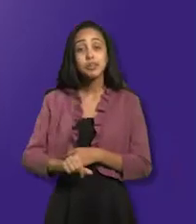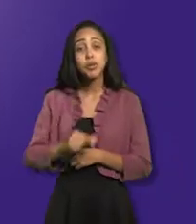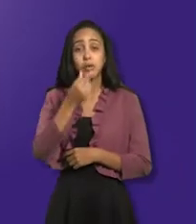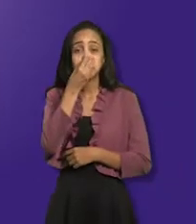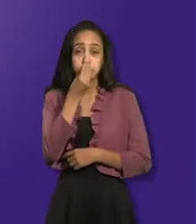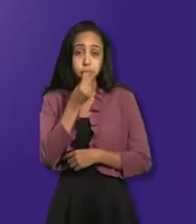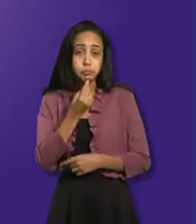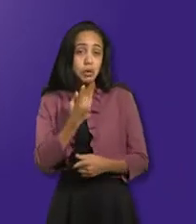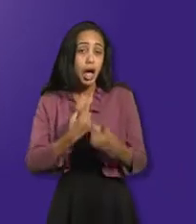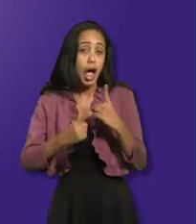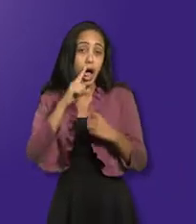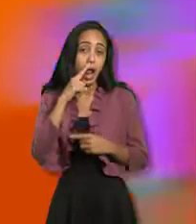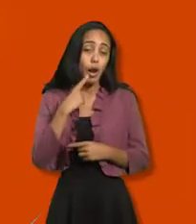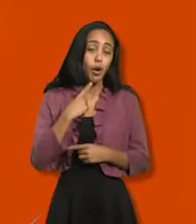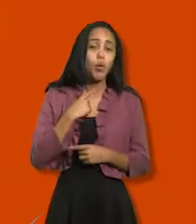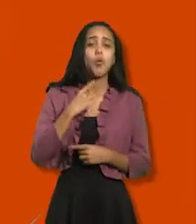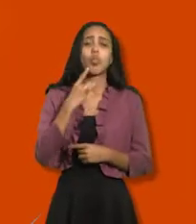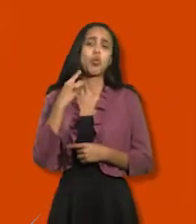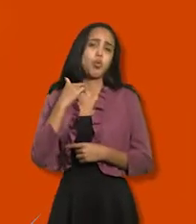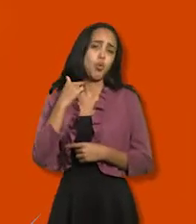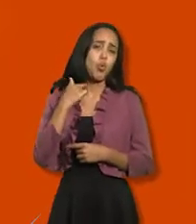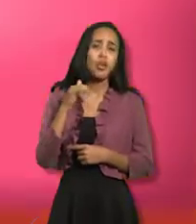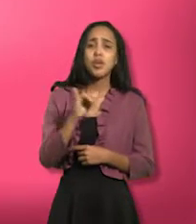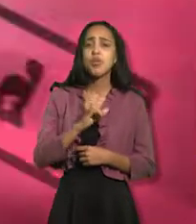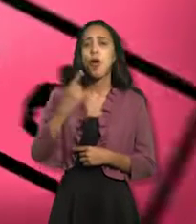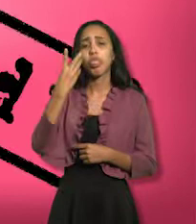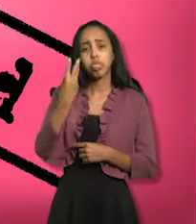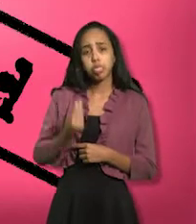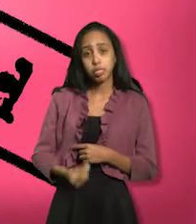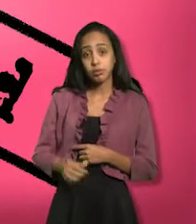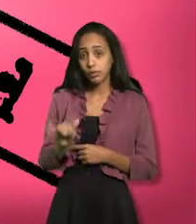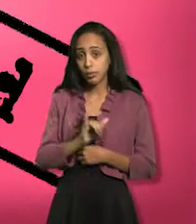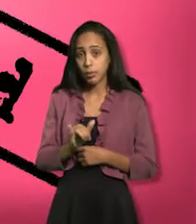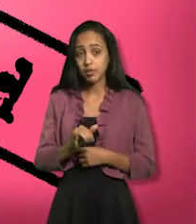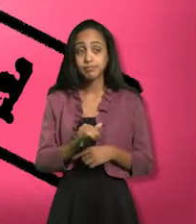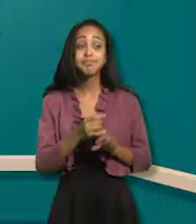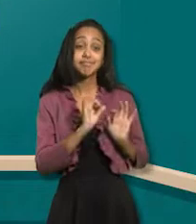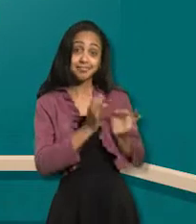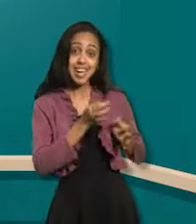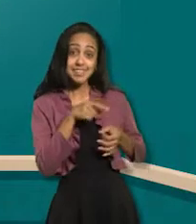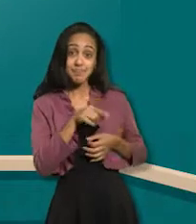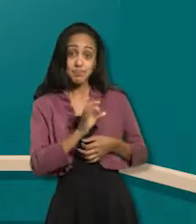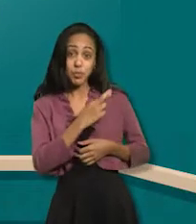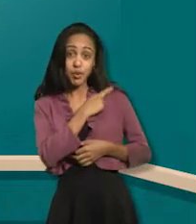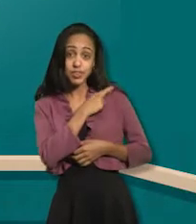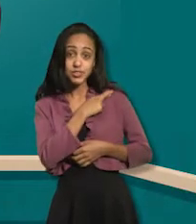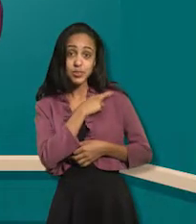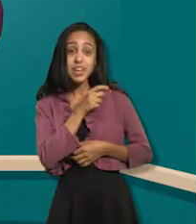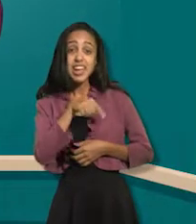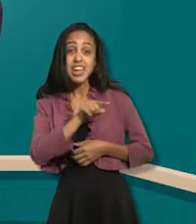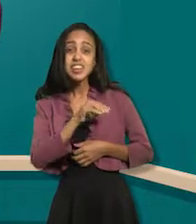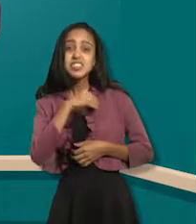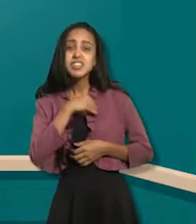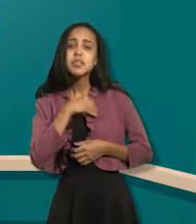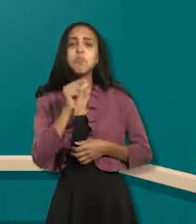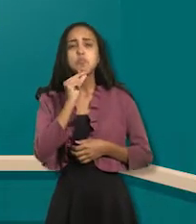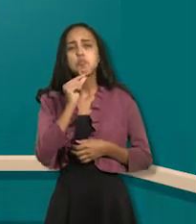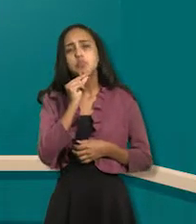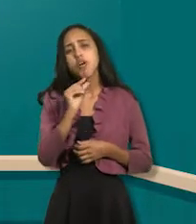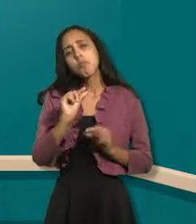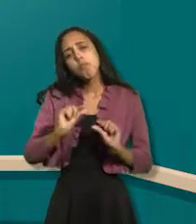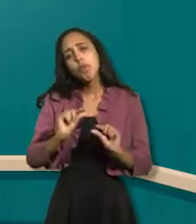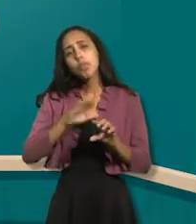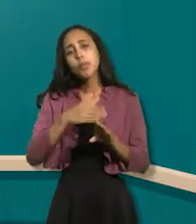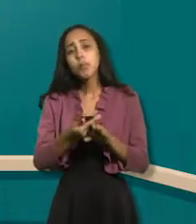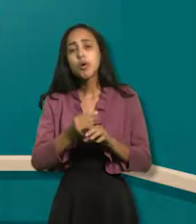pacientes, población nasal, dolor de garganta y diarrea. Así mismo, Federico. Y esos síntomas suelen ser